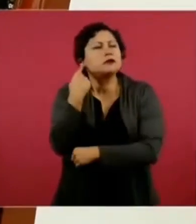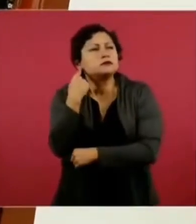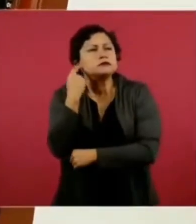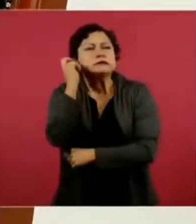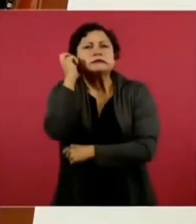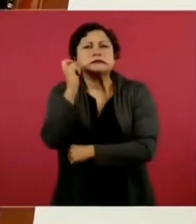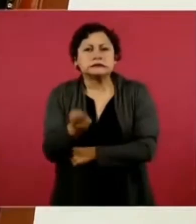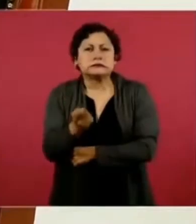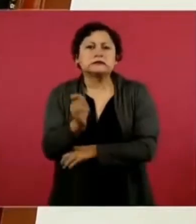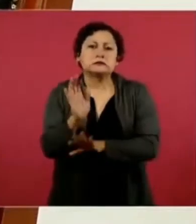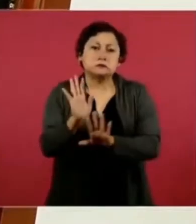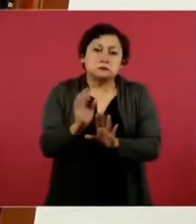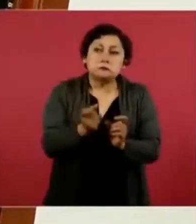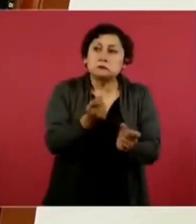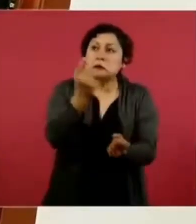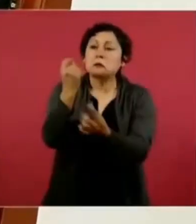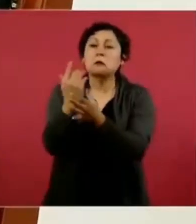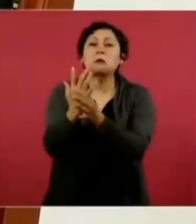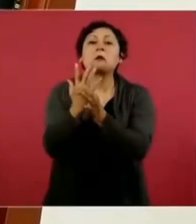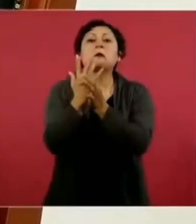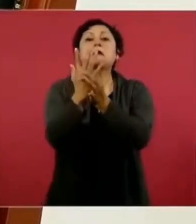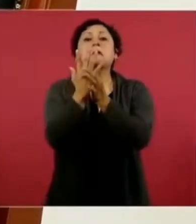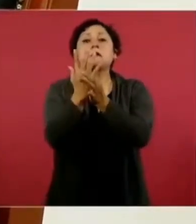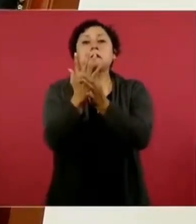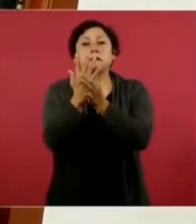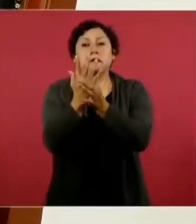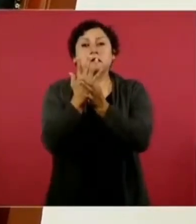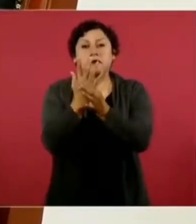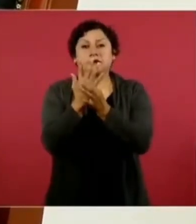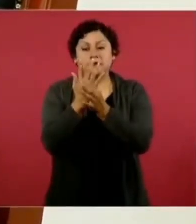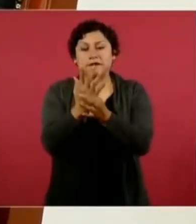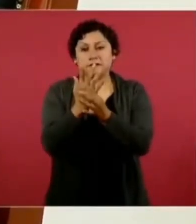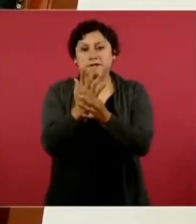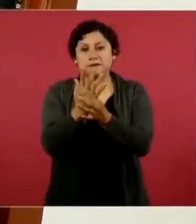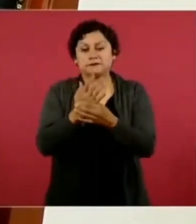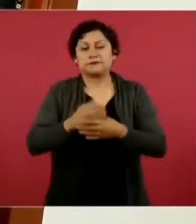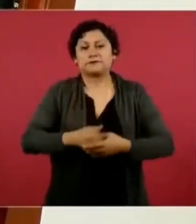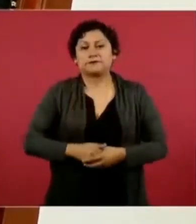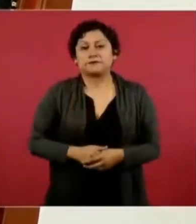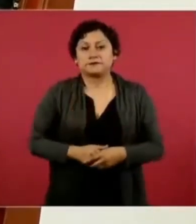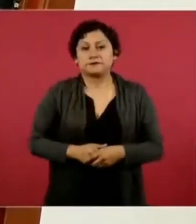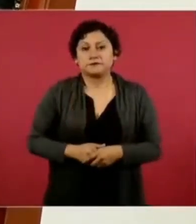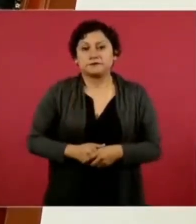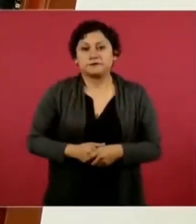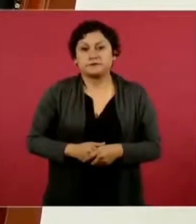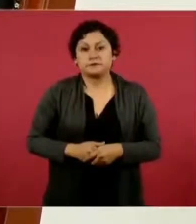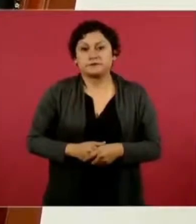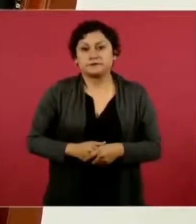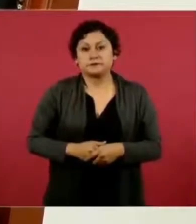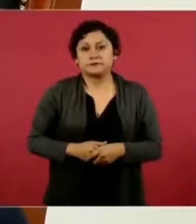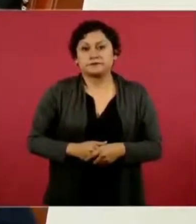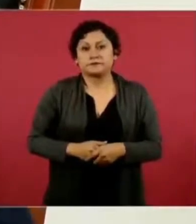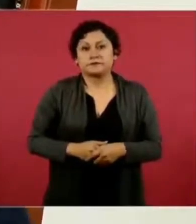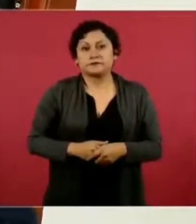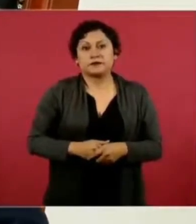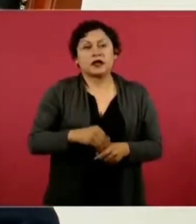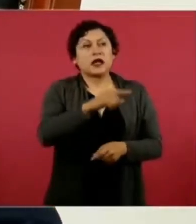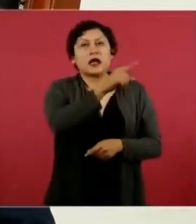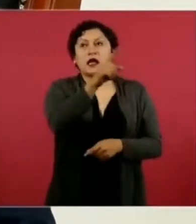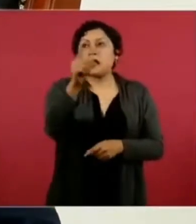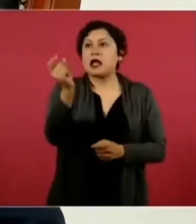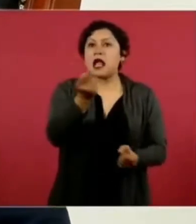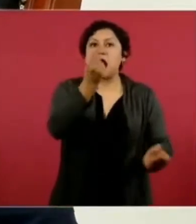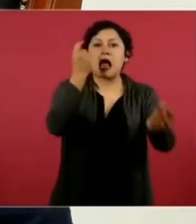secuestrar a presuntos delincuentes para